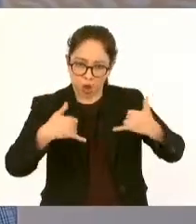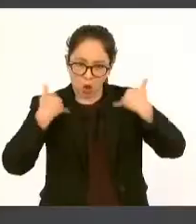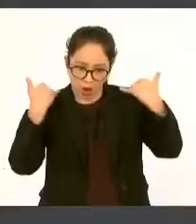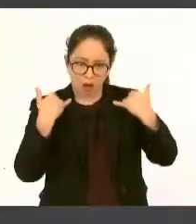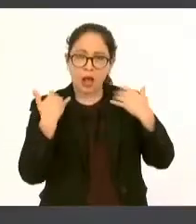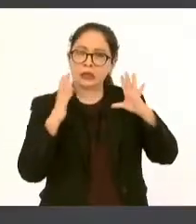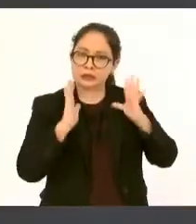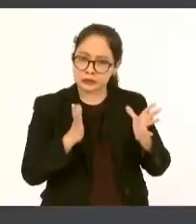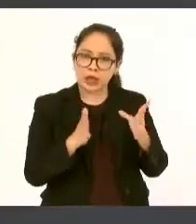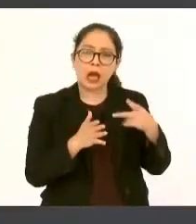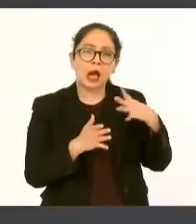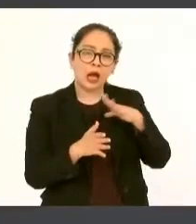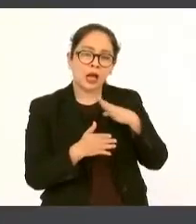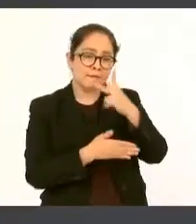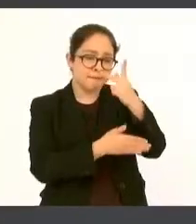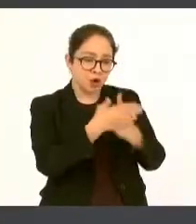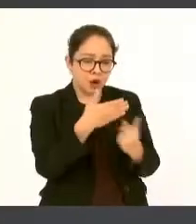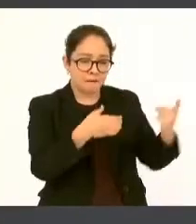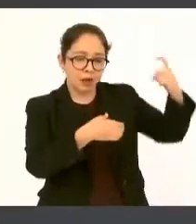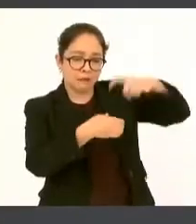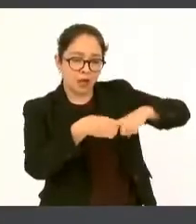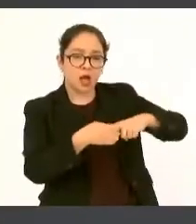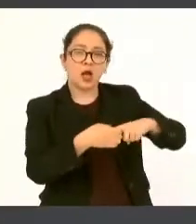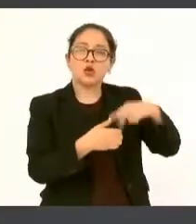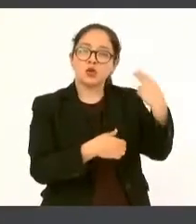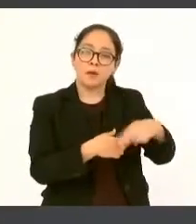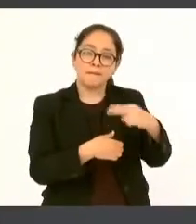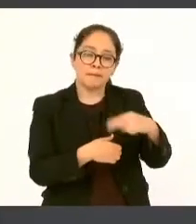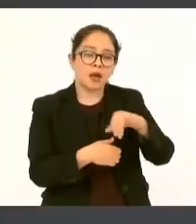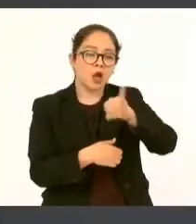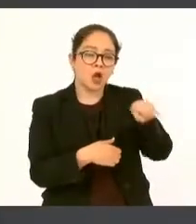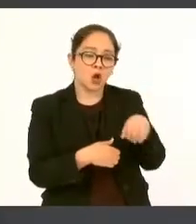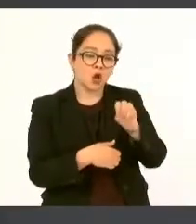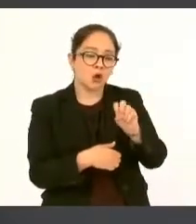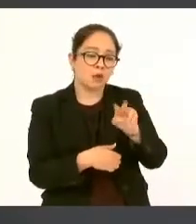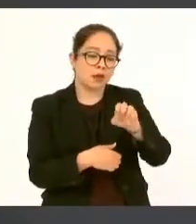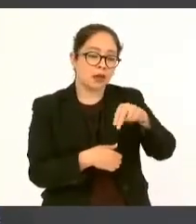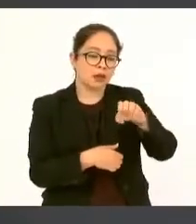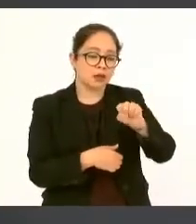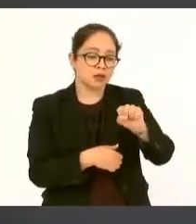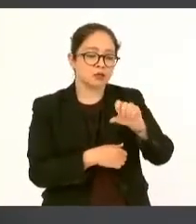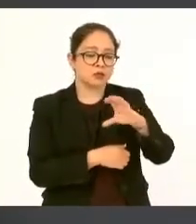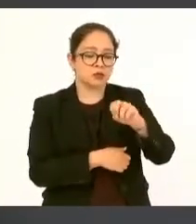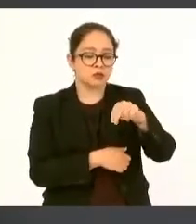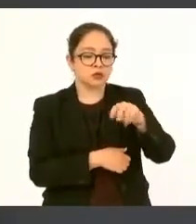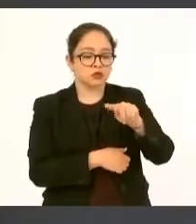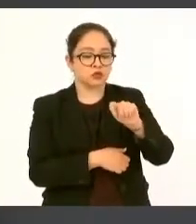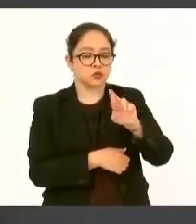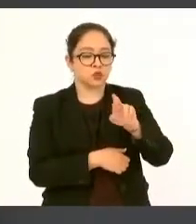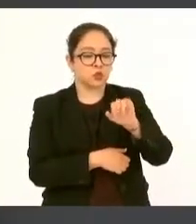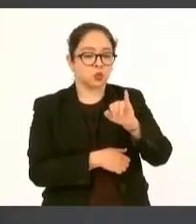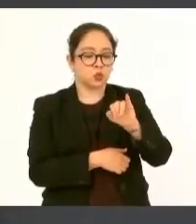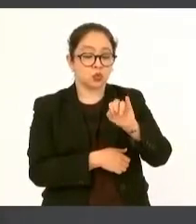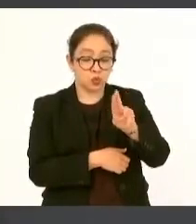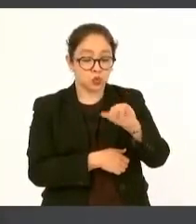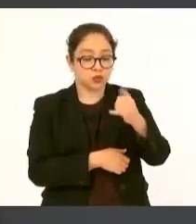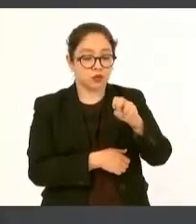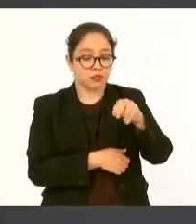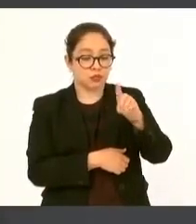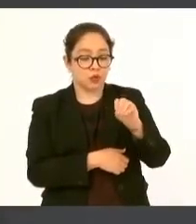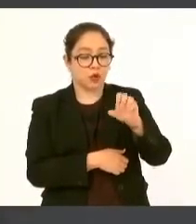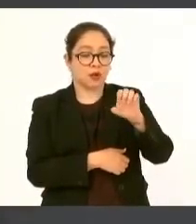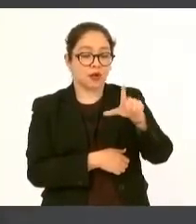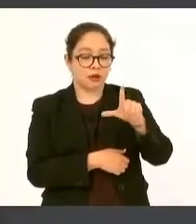en el programa Jóvenes Construyendo el Futuro, pero en todo el estado 55